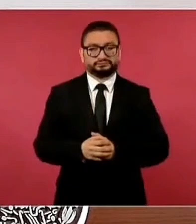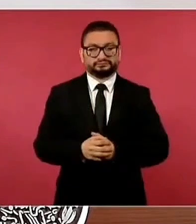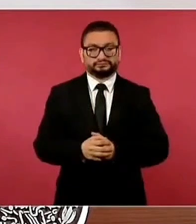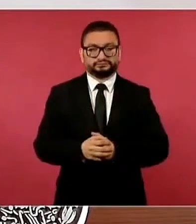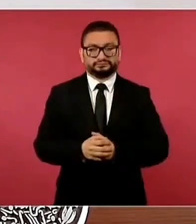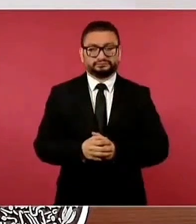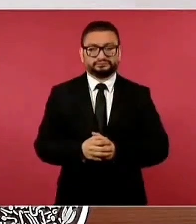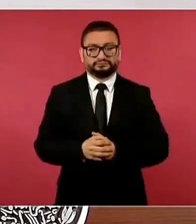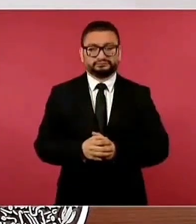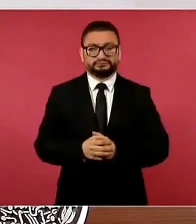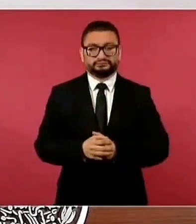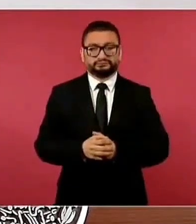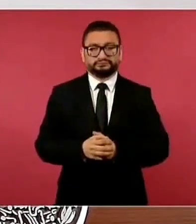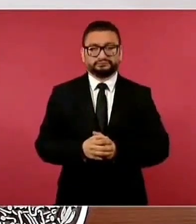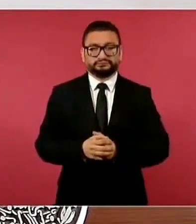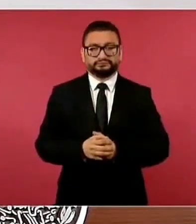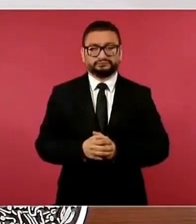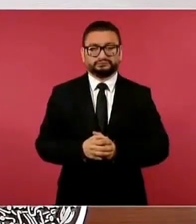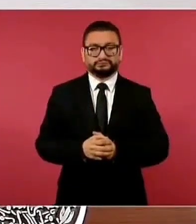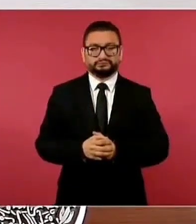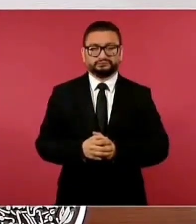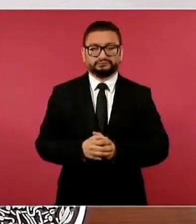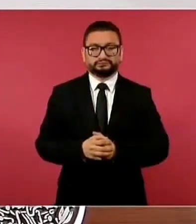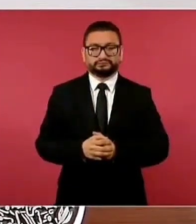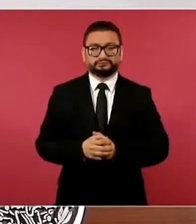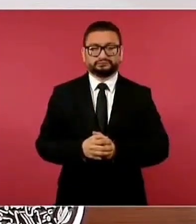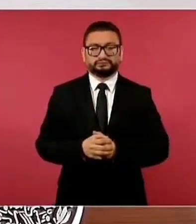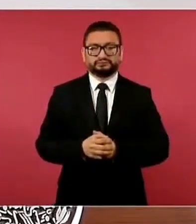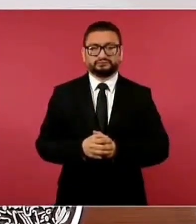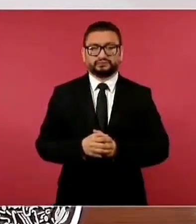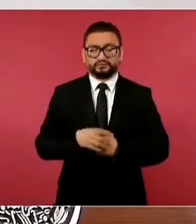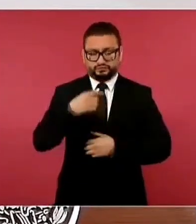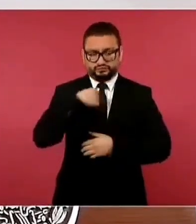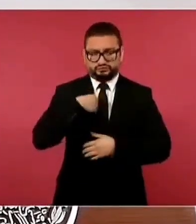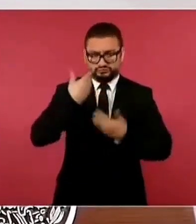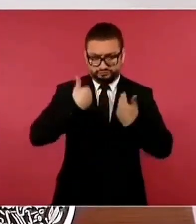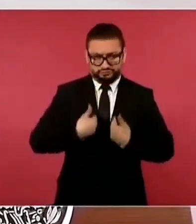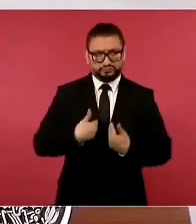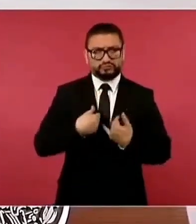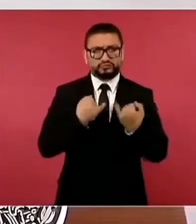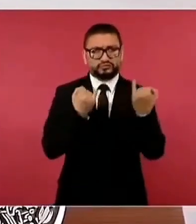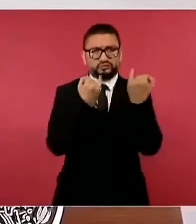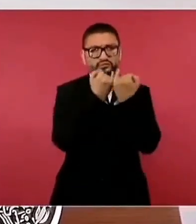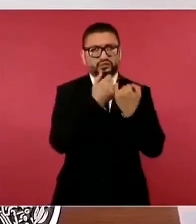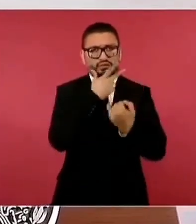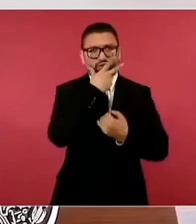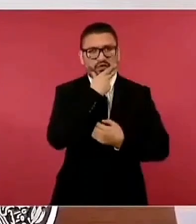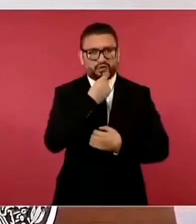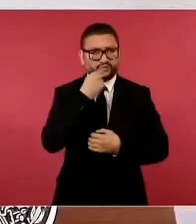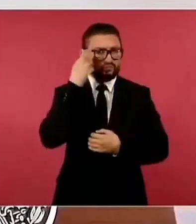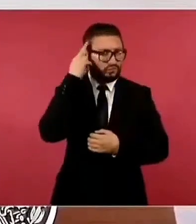¿Cuál es mi similitud con Porfirio Díaz?